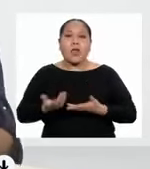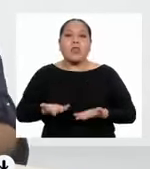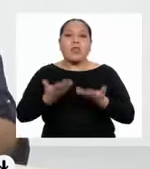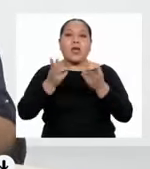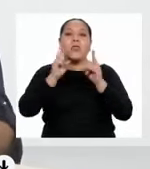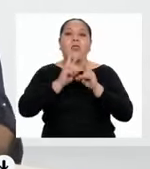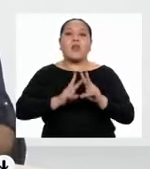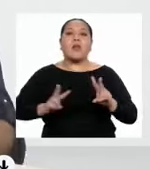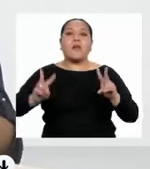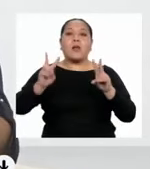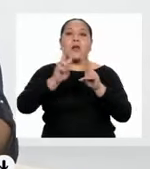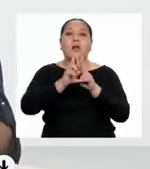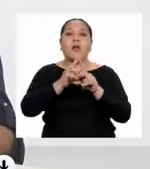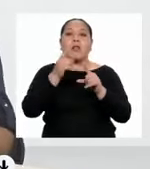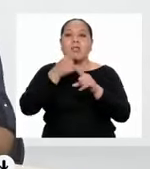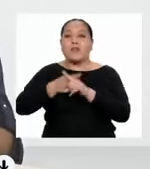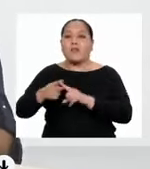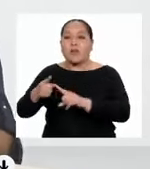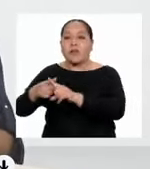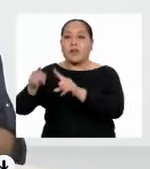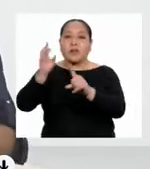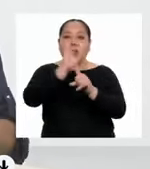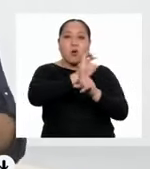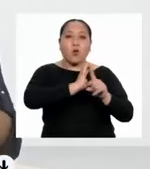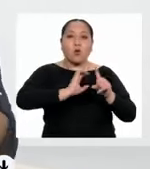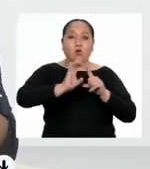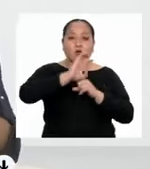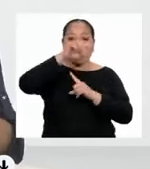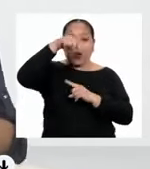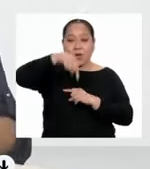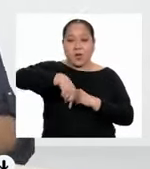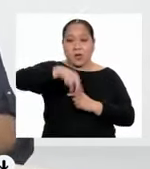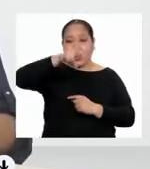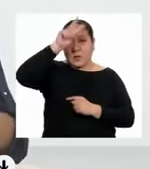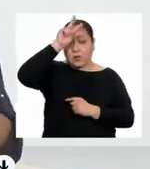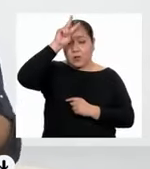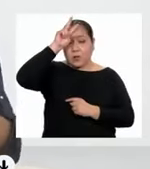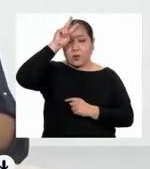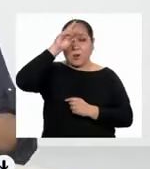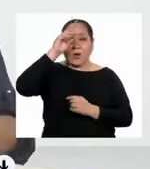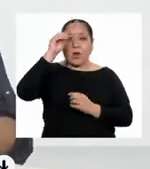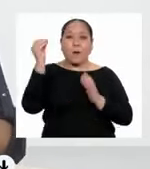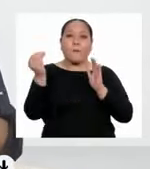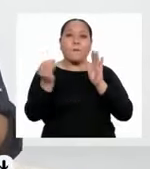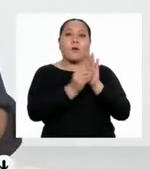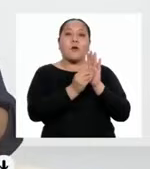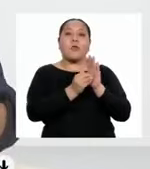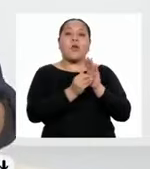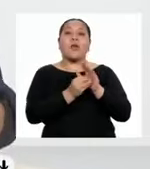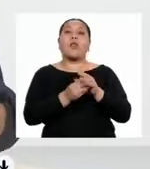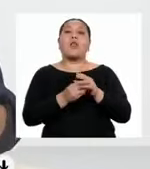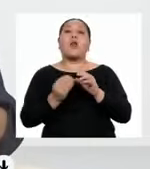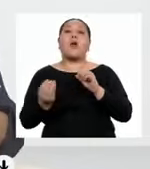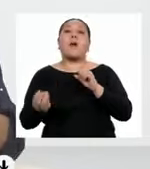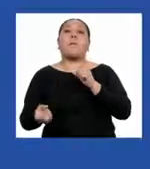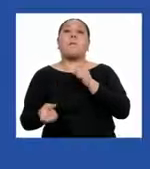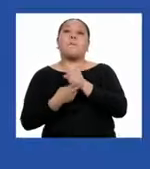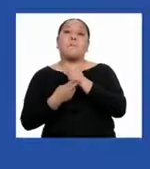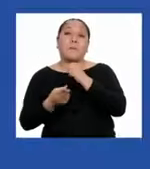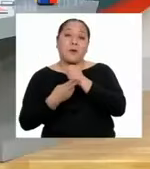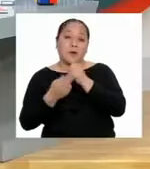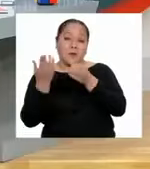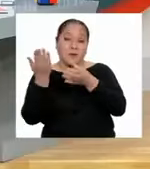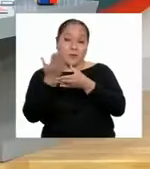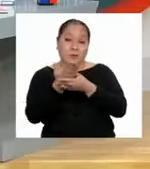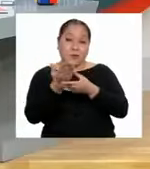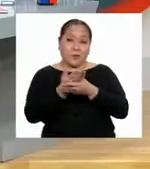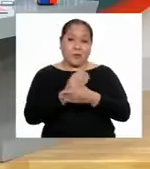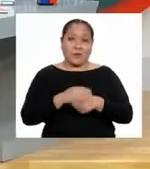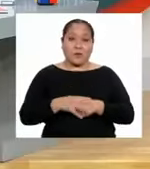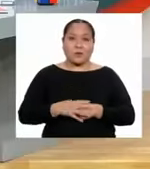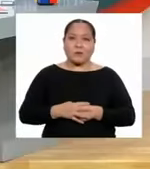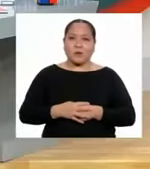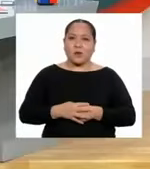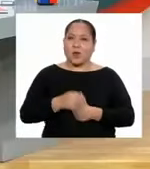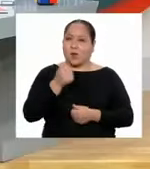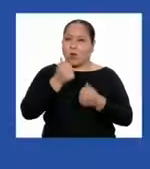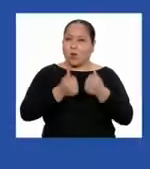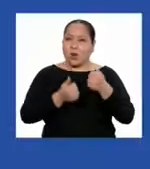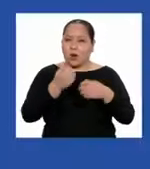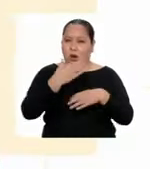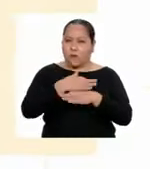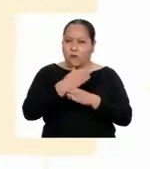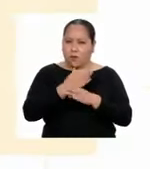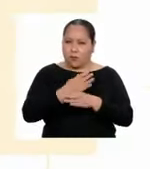cultural existente en el Perú y colocarlo en el portafolio. ¡Claro! ¿Y cuál será la ruta que